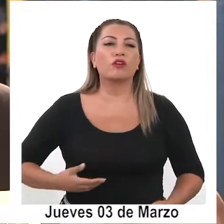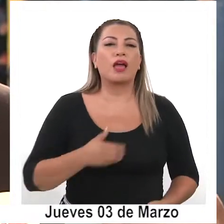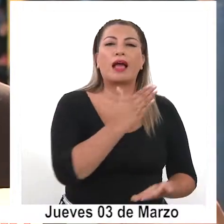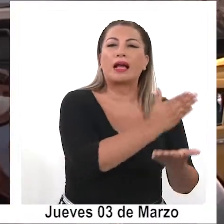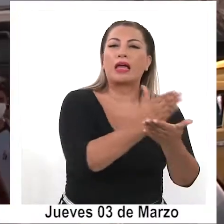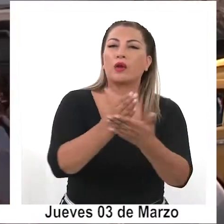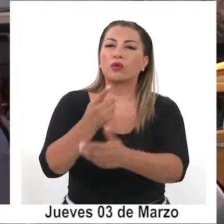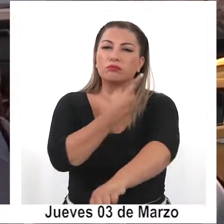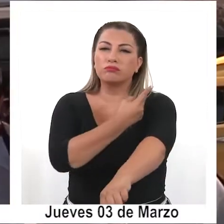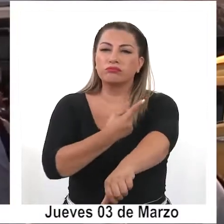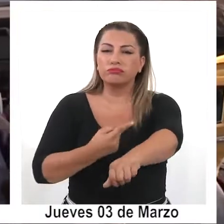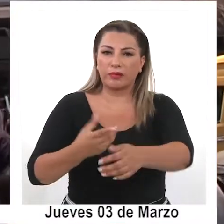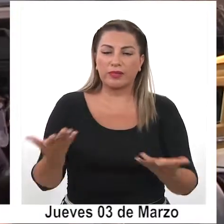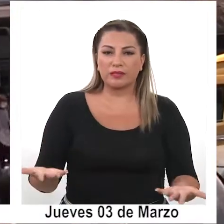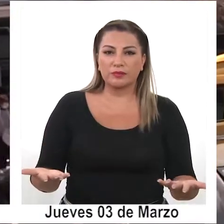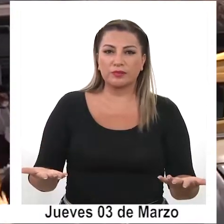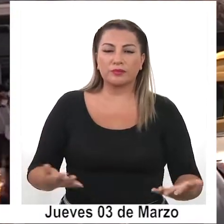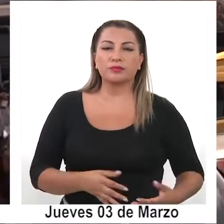colegios del país.